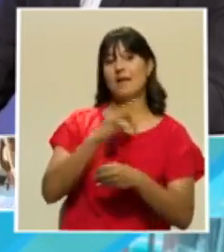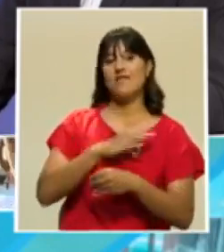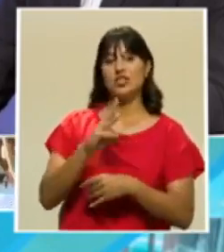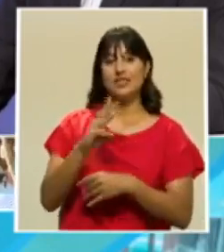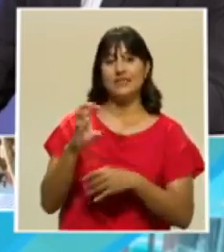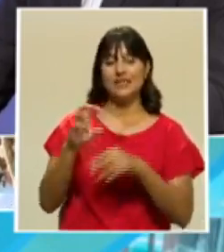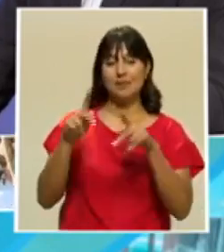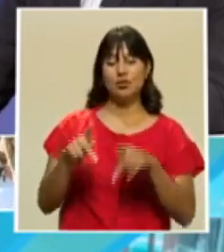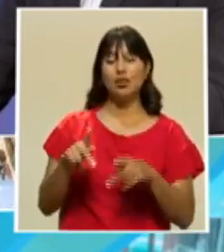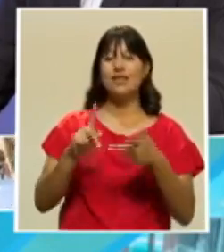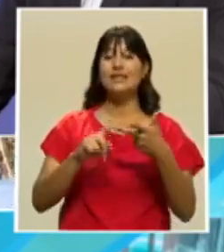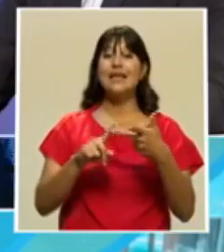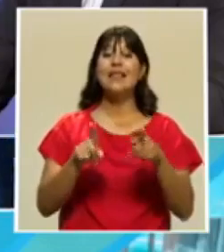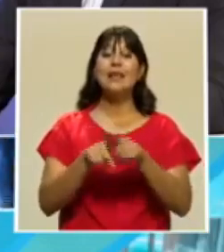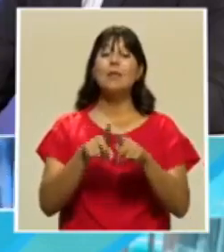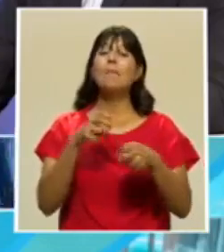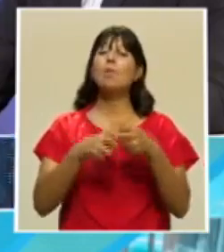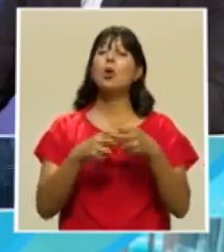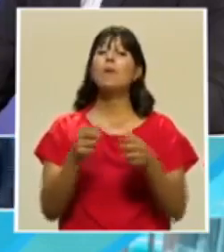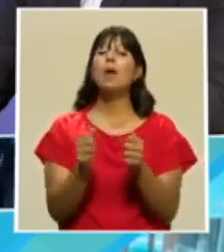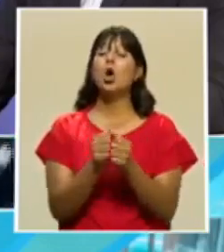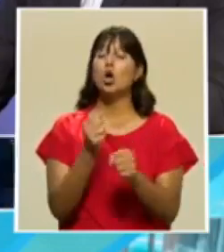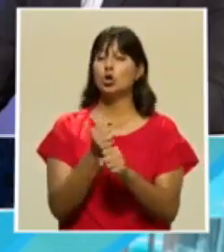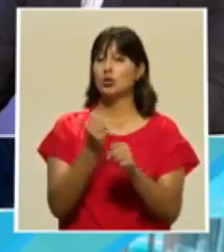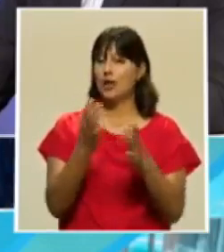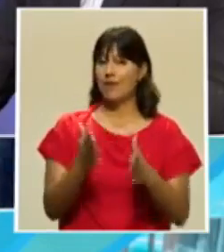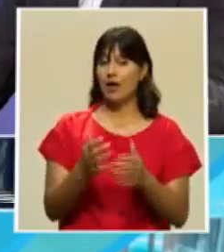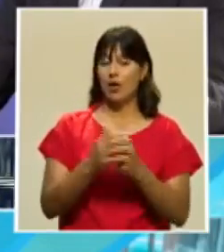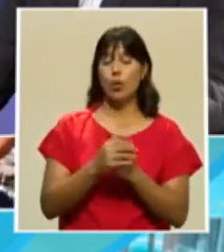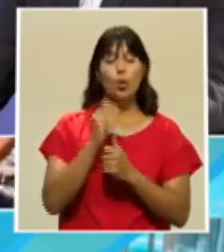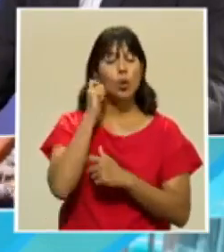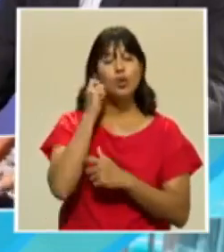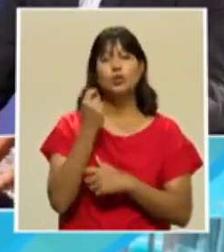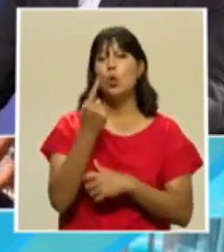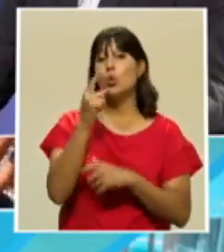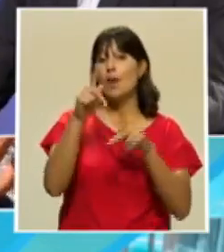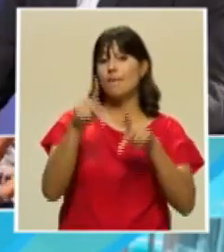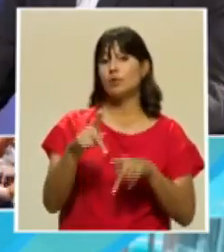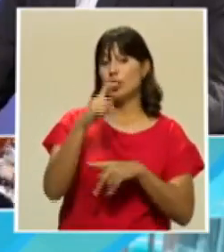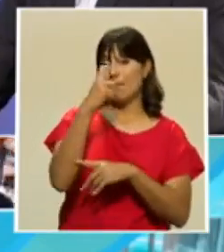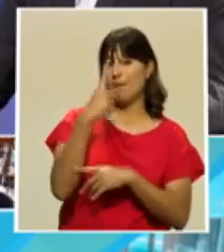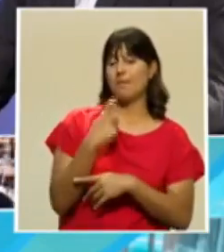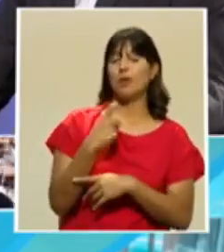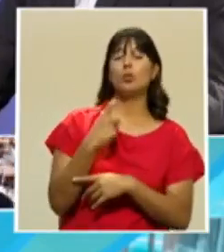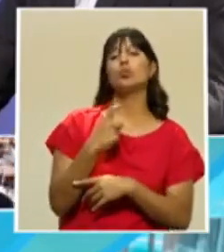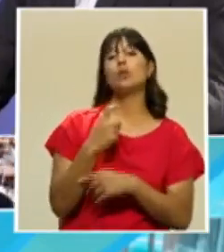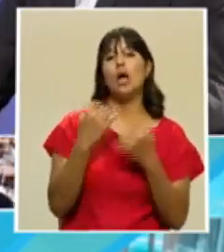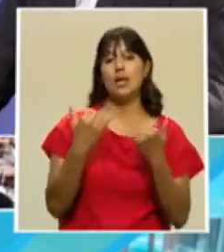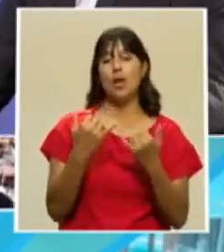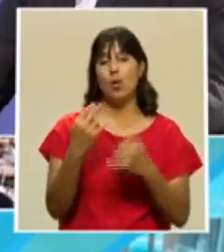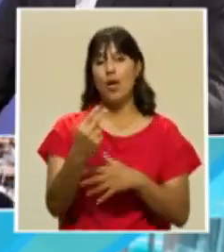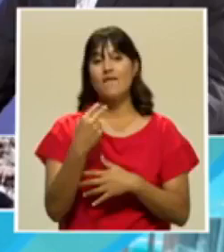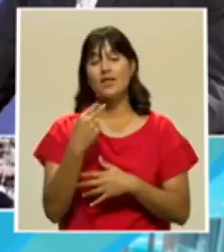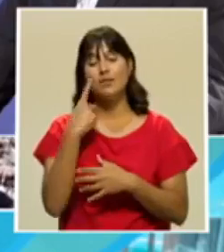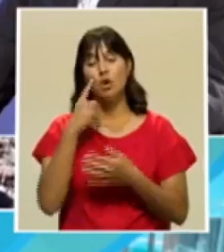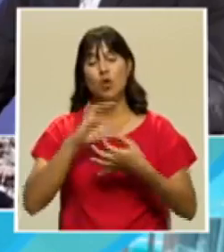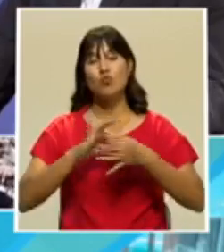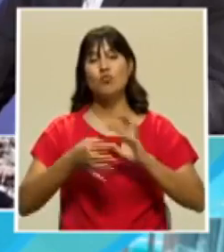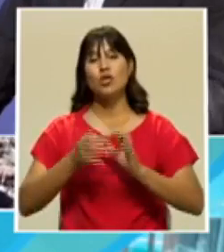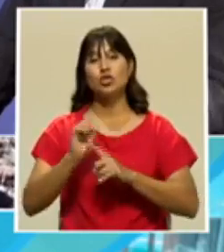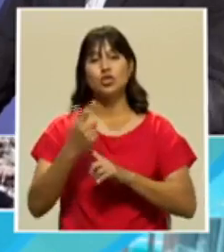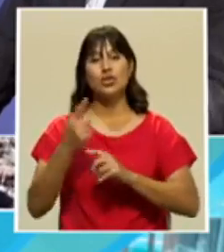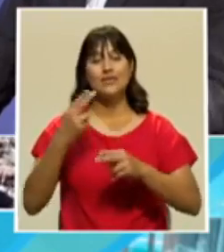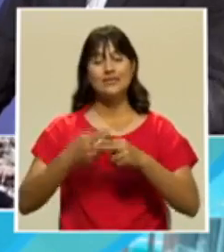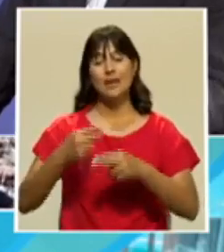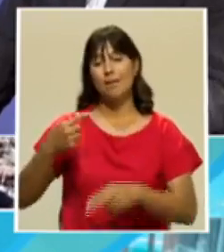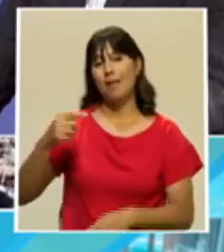las trabajadoras. Aquí me pregunta una persona que nos está viendo a través de la red, Gaby